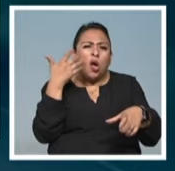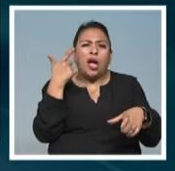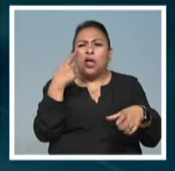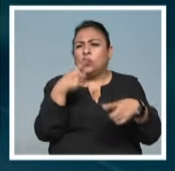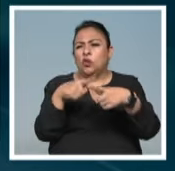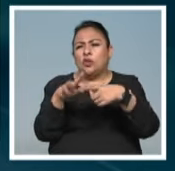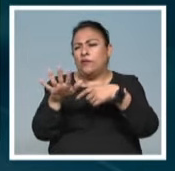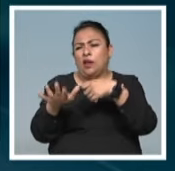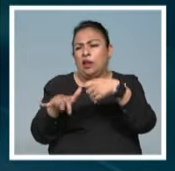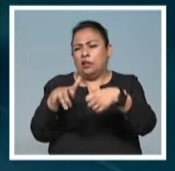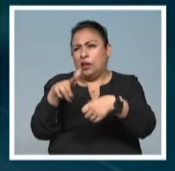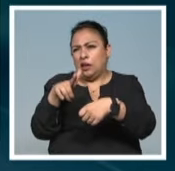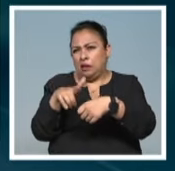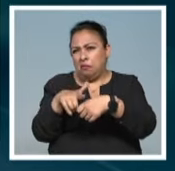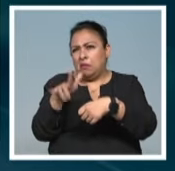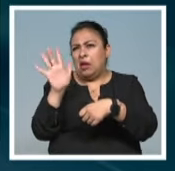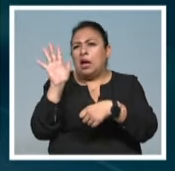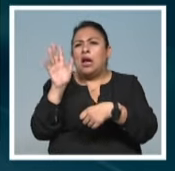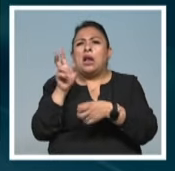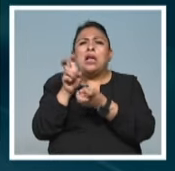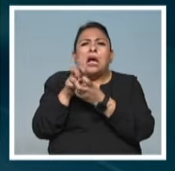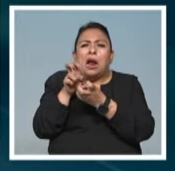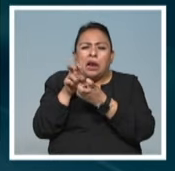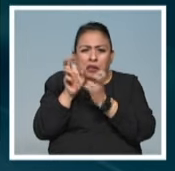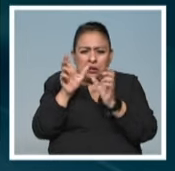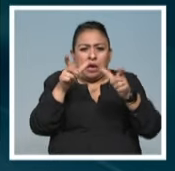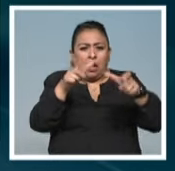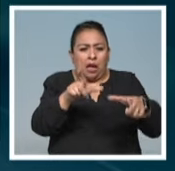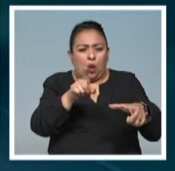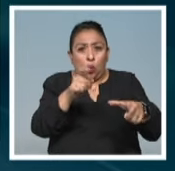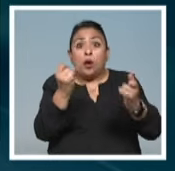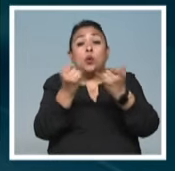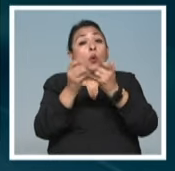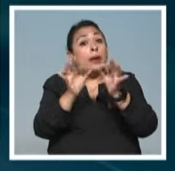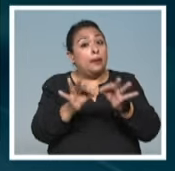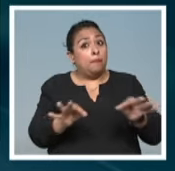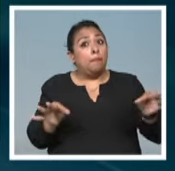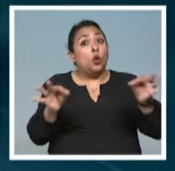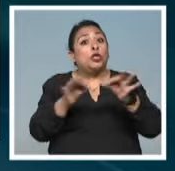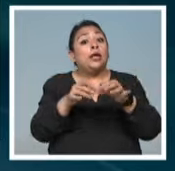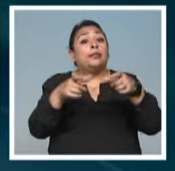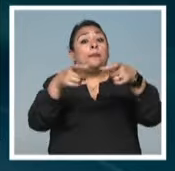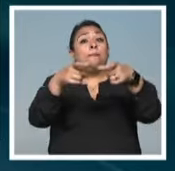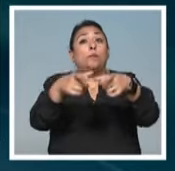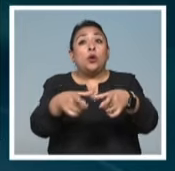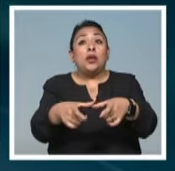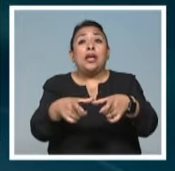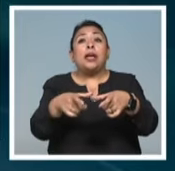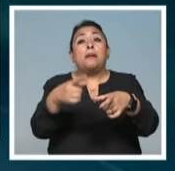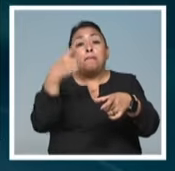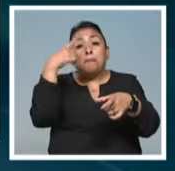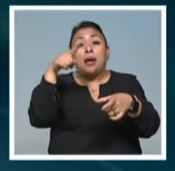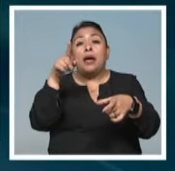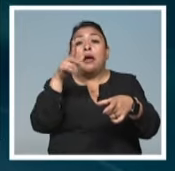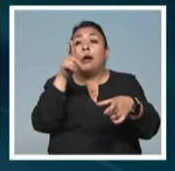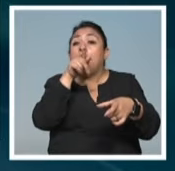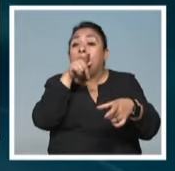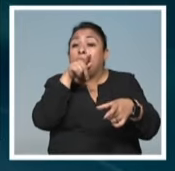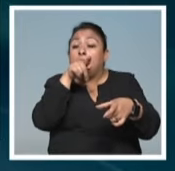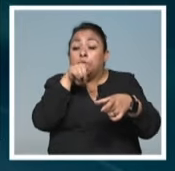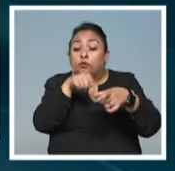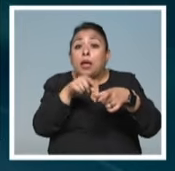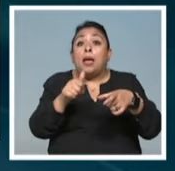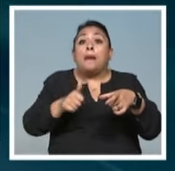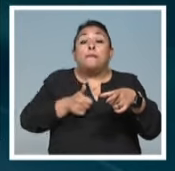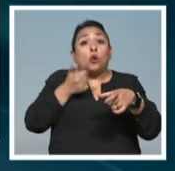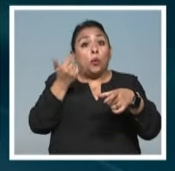silvestre callejera, puede ser inclusive ardillas, Laura, también es muy importante poner bebederos para aves y eso los